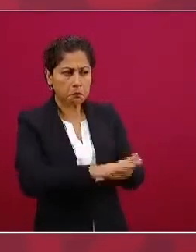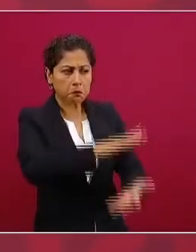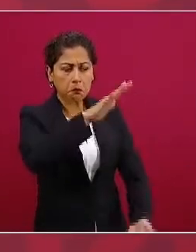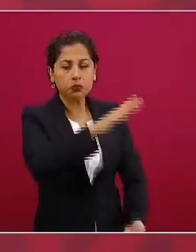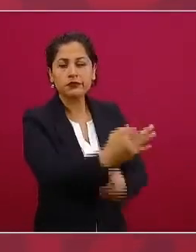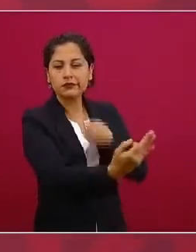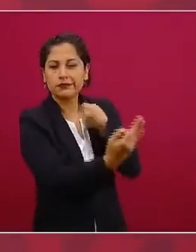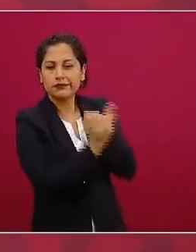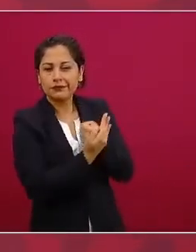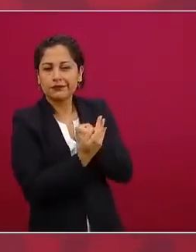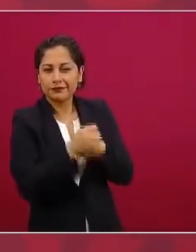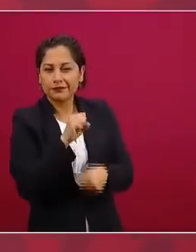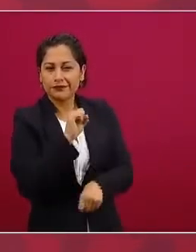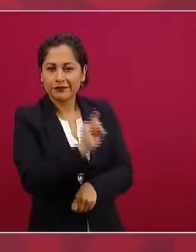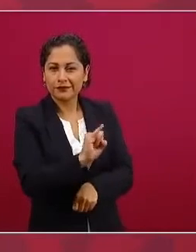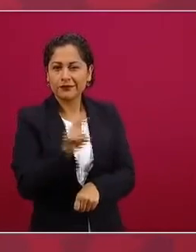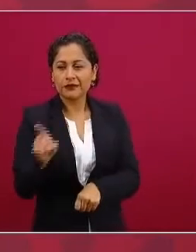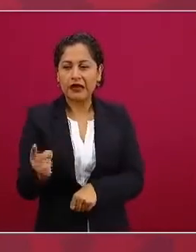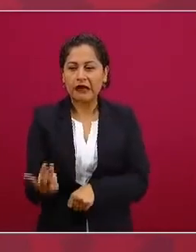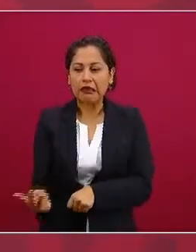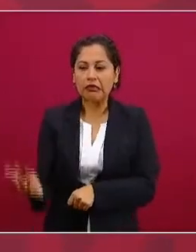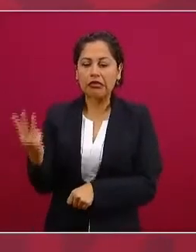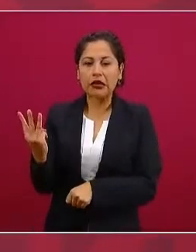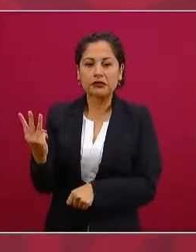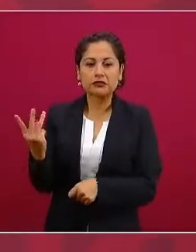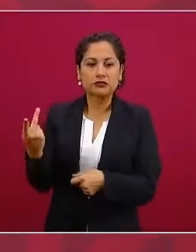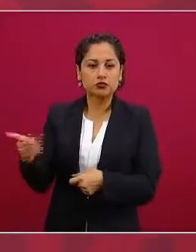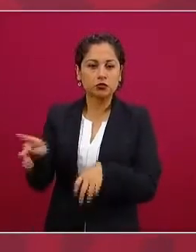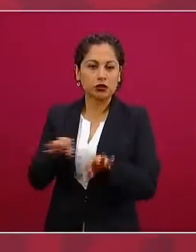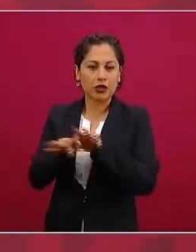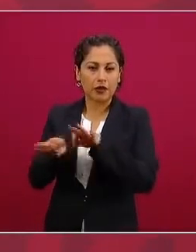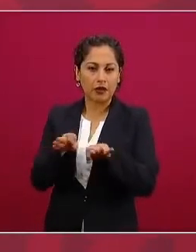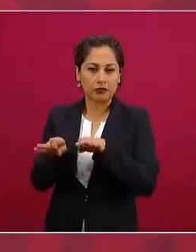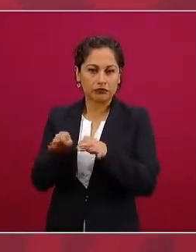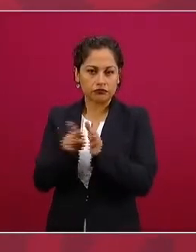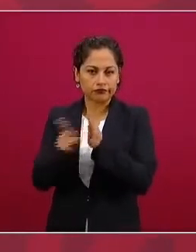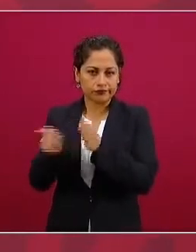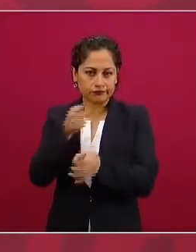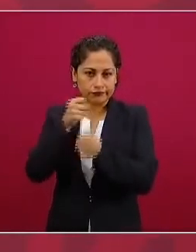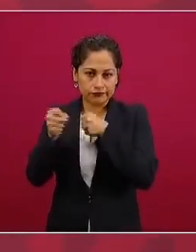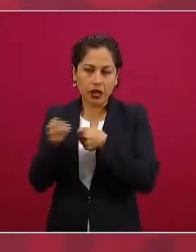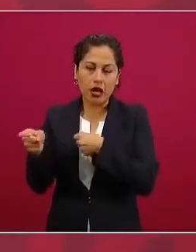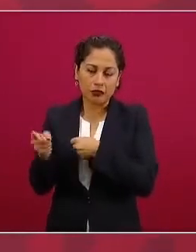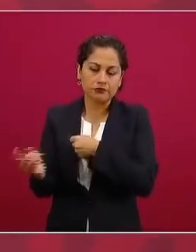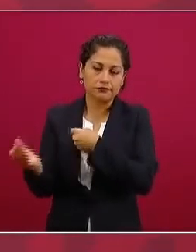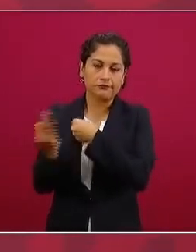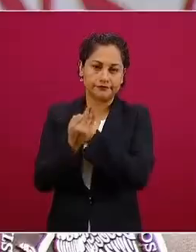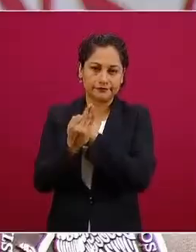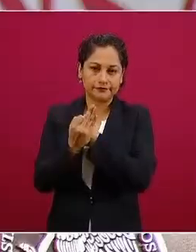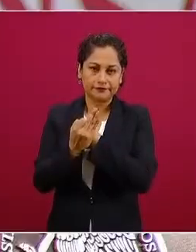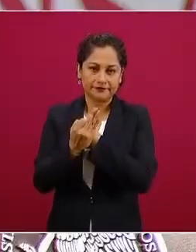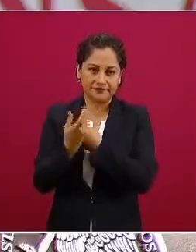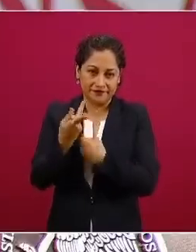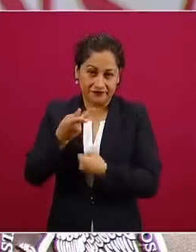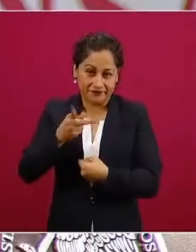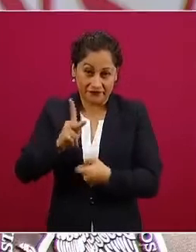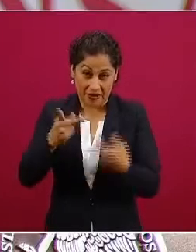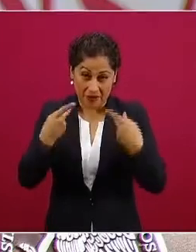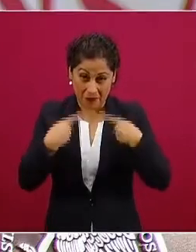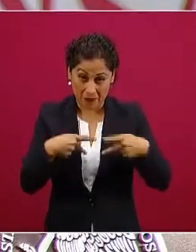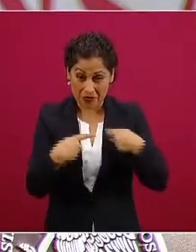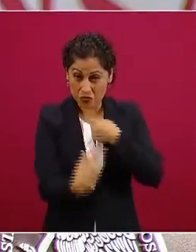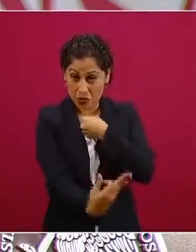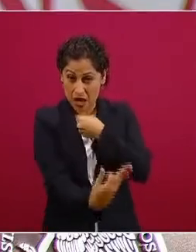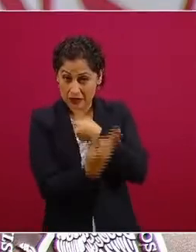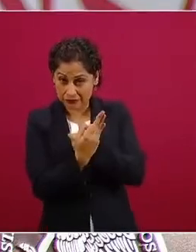estar tranquilo porque hay millones en las